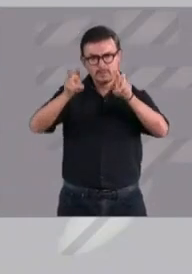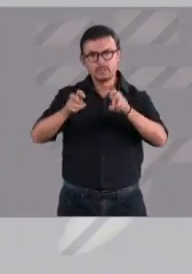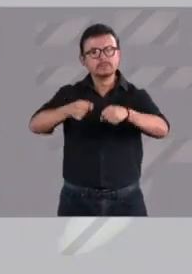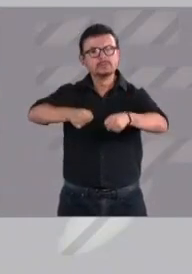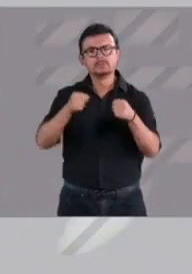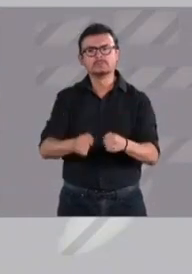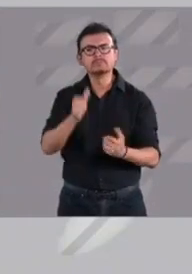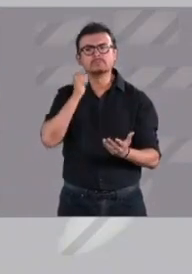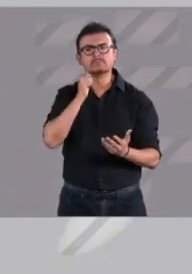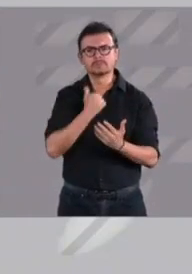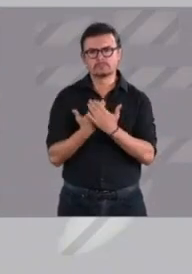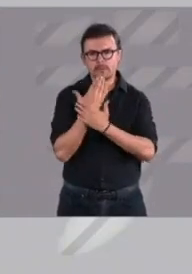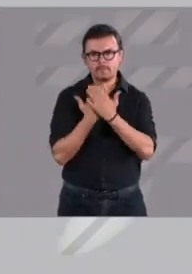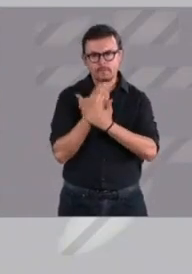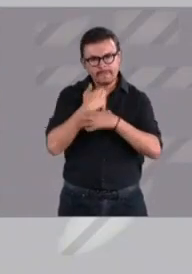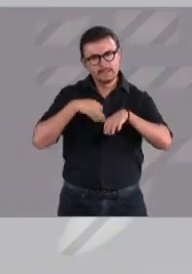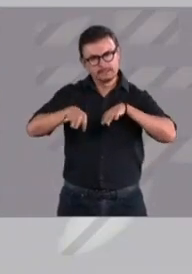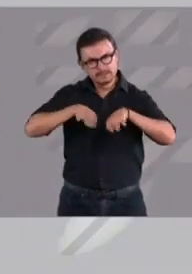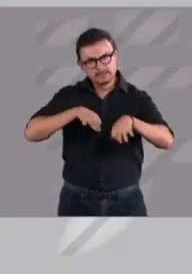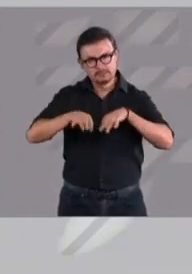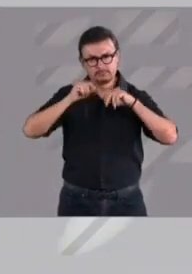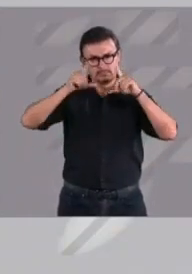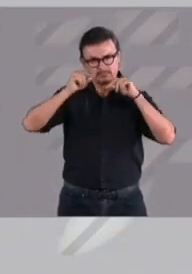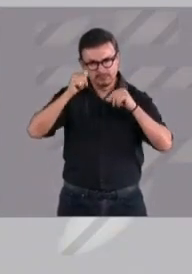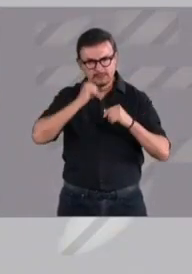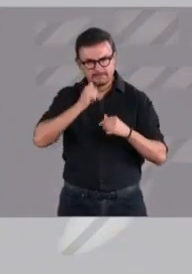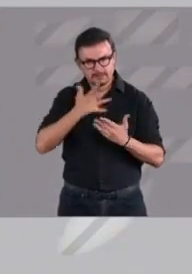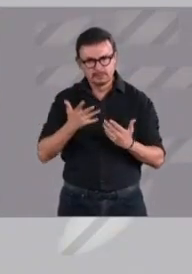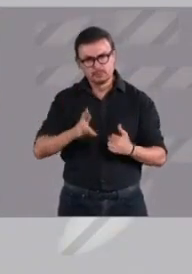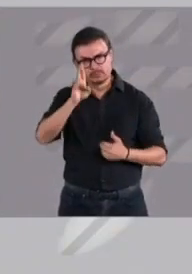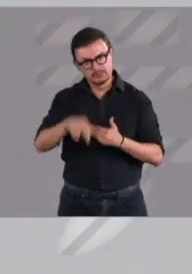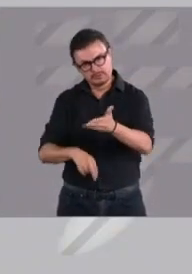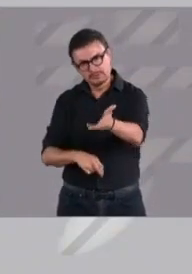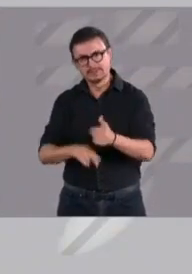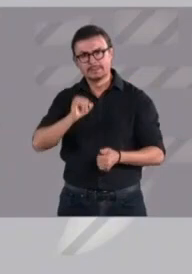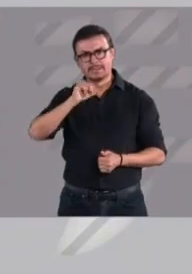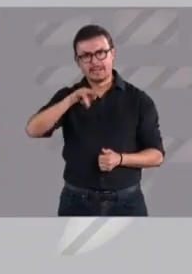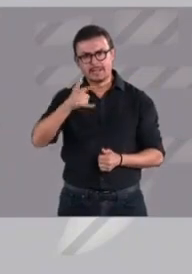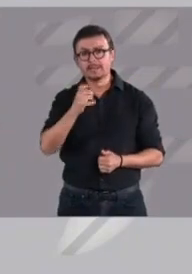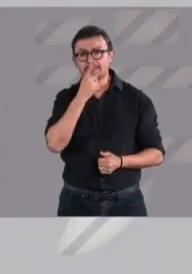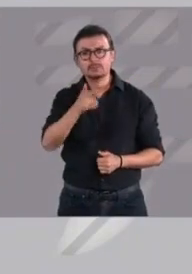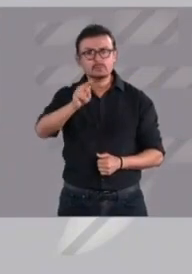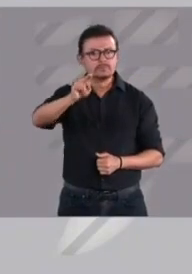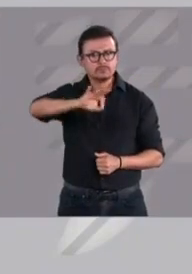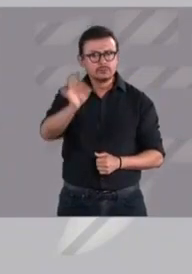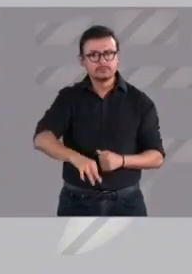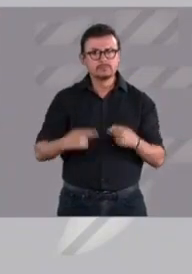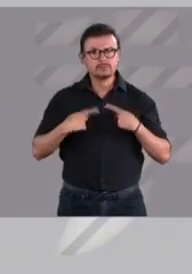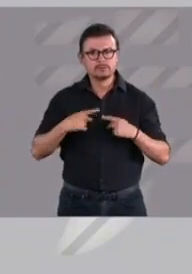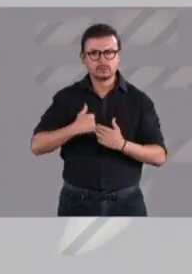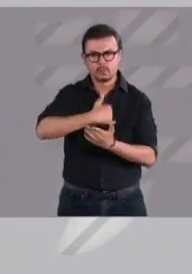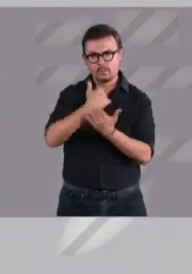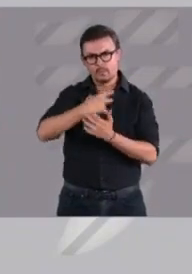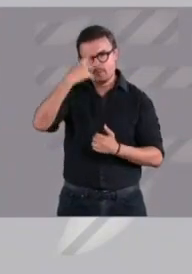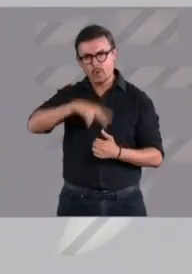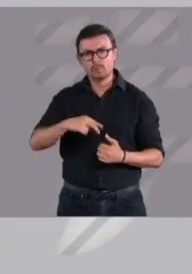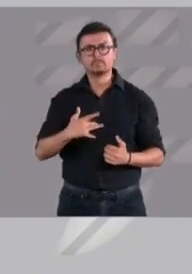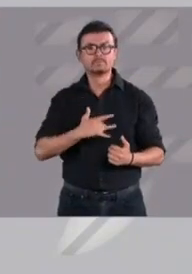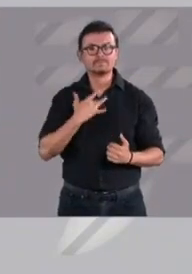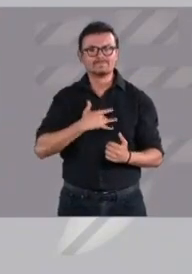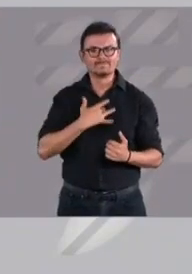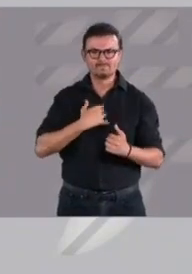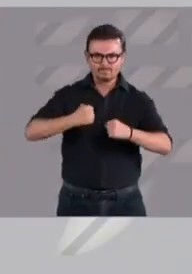adelante. La realidad es que, de acuerdo al ENVIPE, que es encuesta de INEGI, el 80% de la gente en la Ciudad de México se siente insegura.